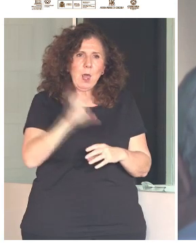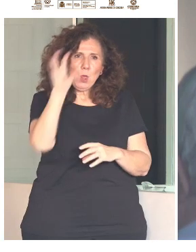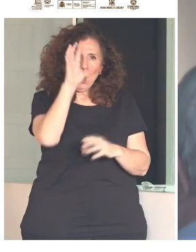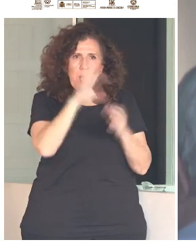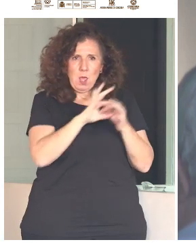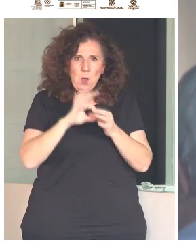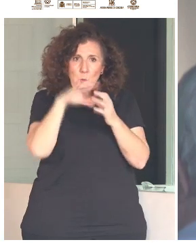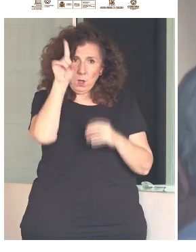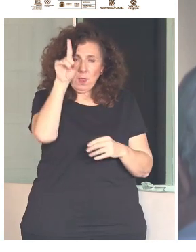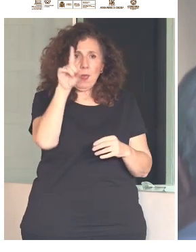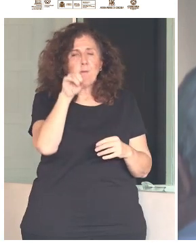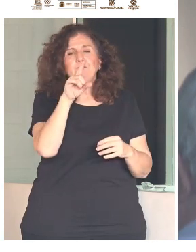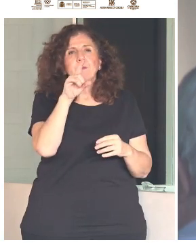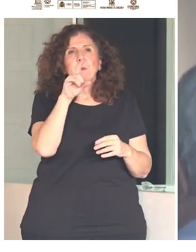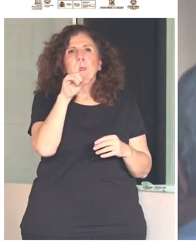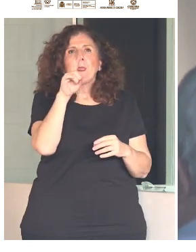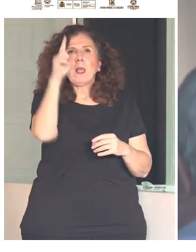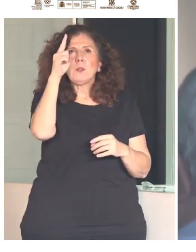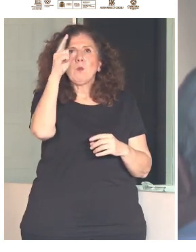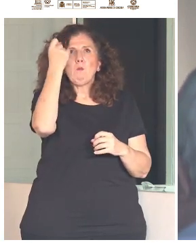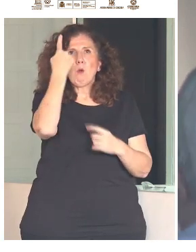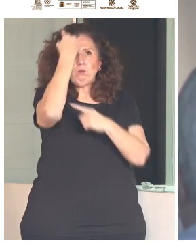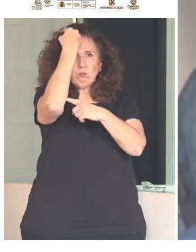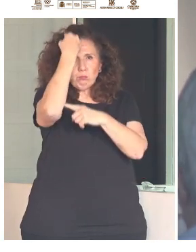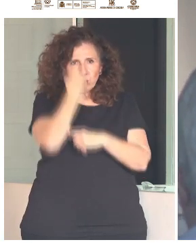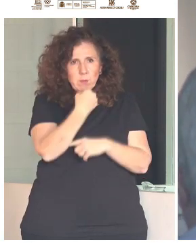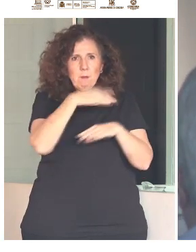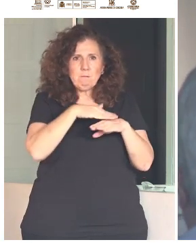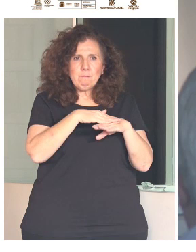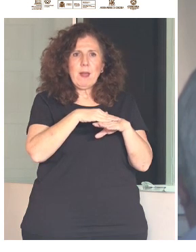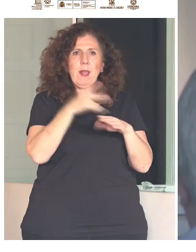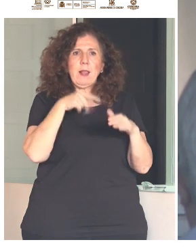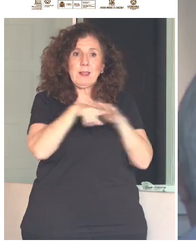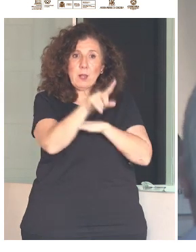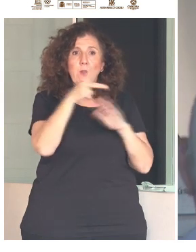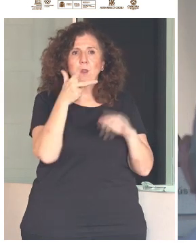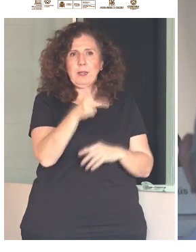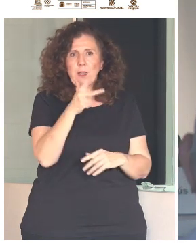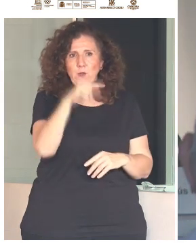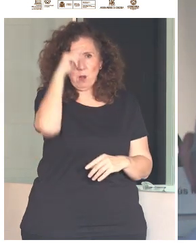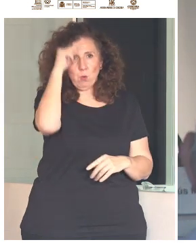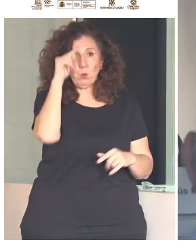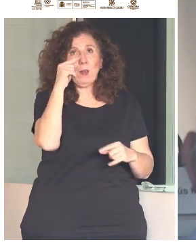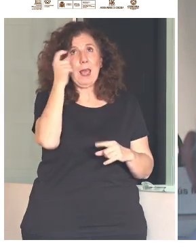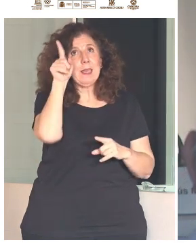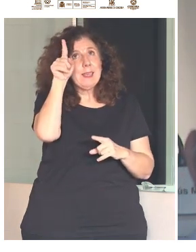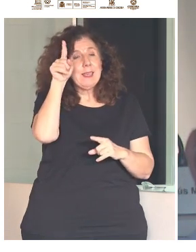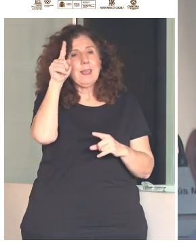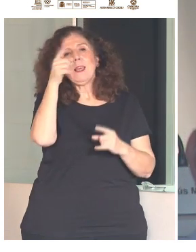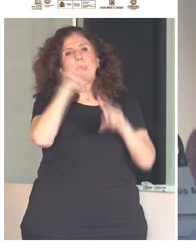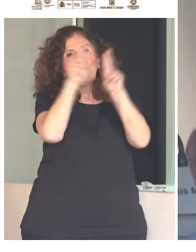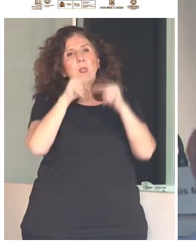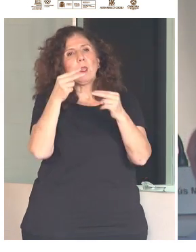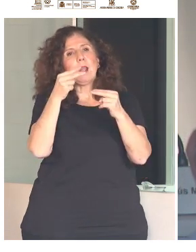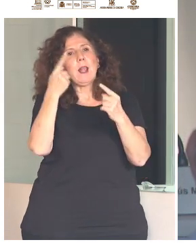tenemos una inseguridad jurídica para hacer efectivo el derecho humano a la cultura. Y se recomienda que España promueva una